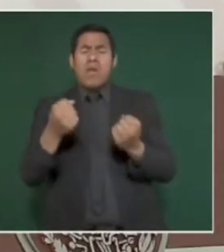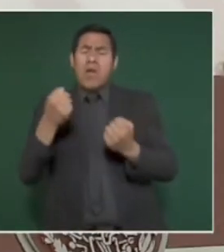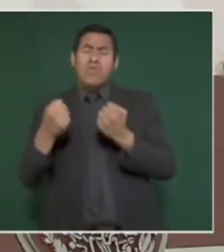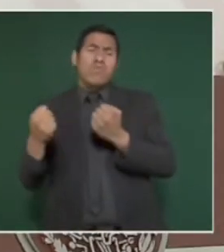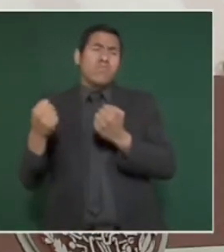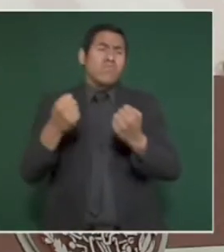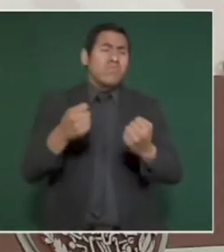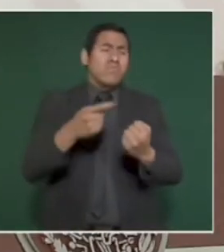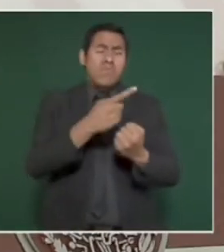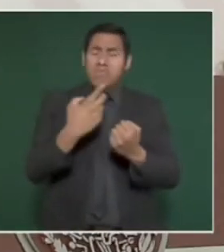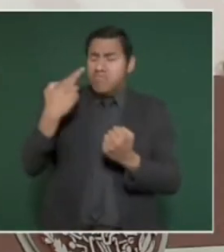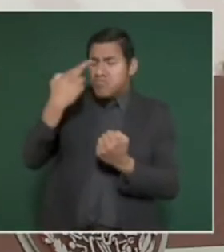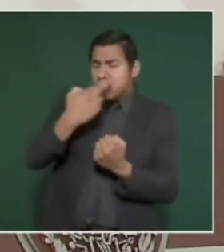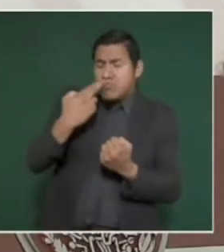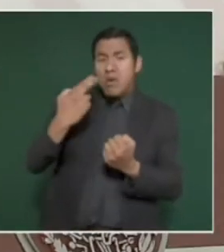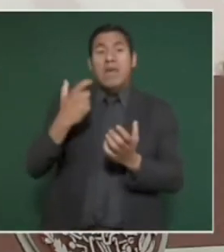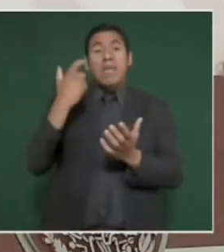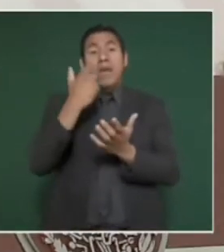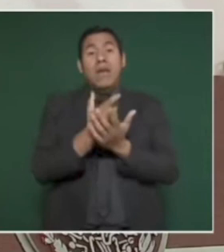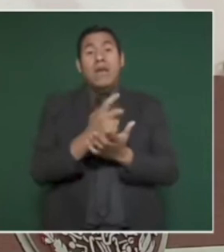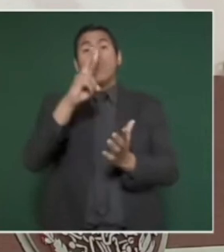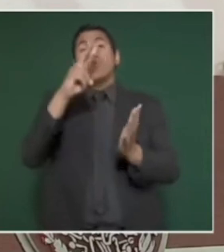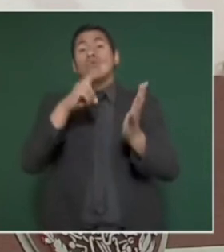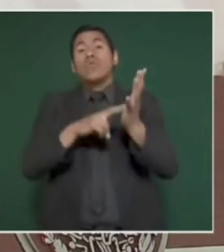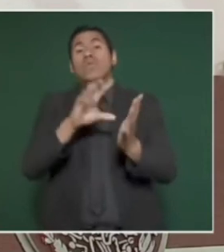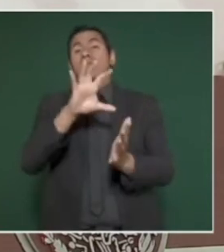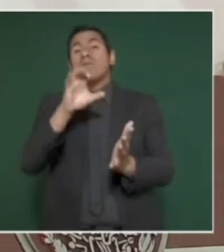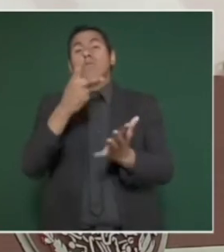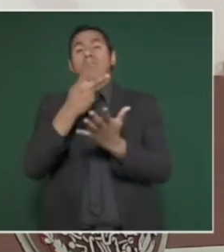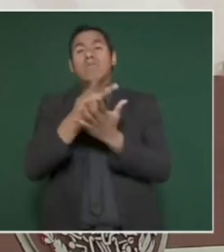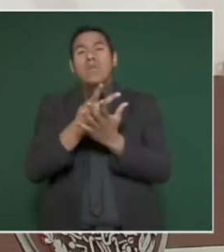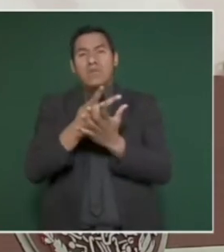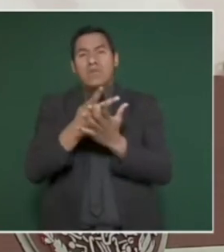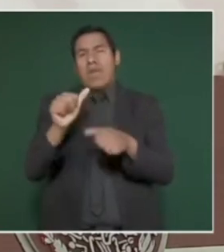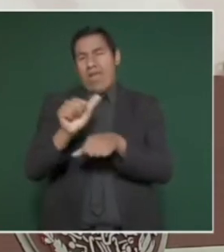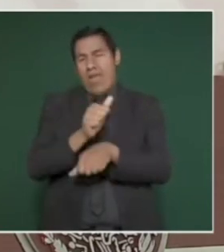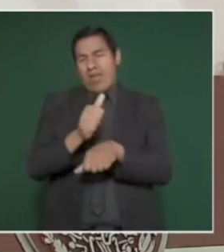pagar los dos mil quinientos pesos por vehículos. Es